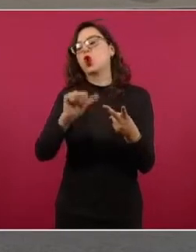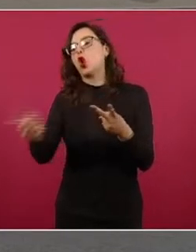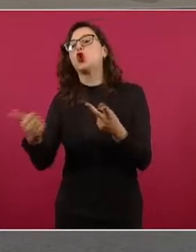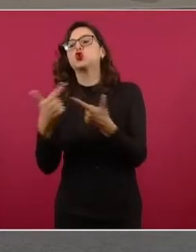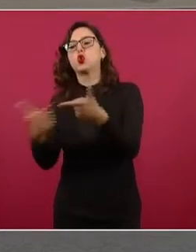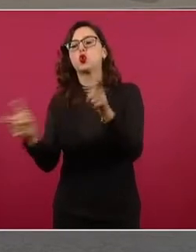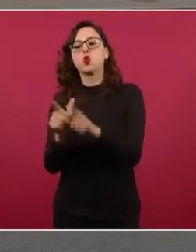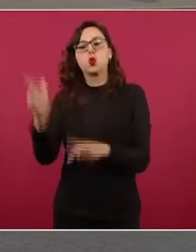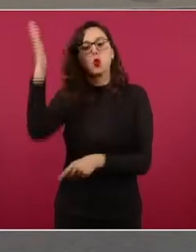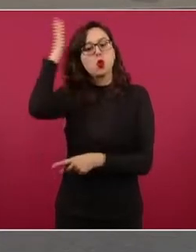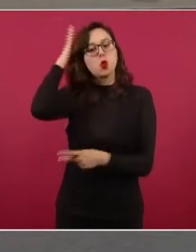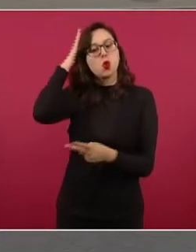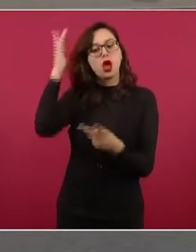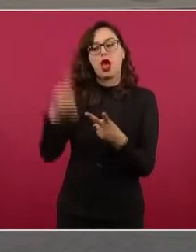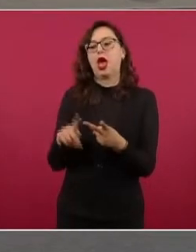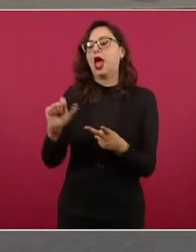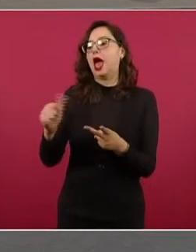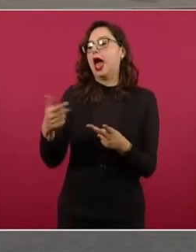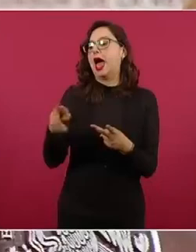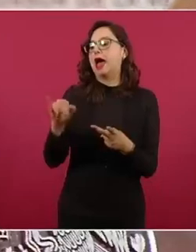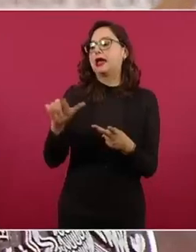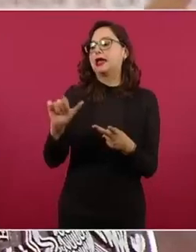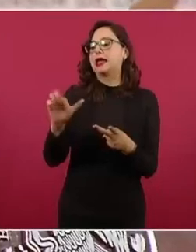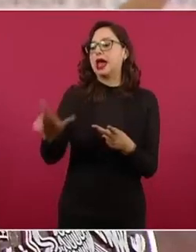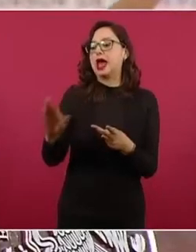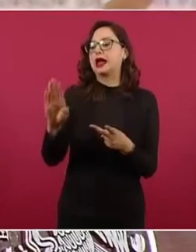por Aguilar Camín.